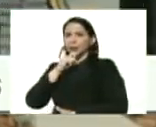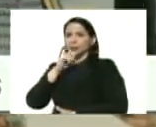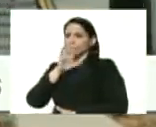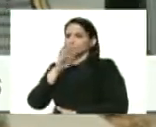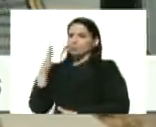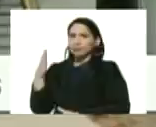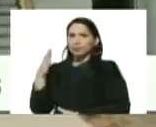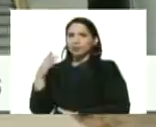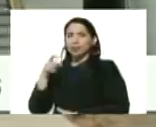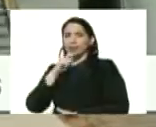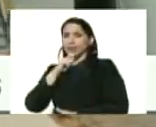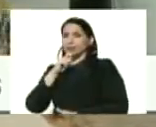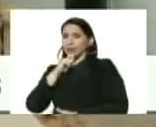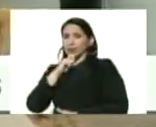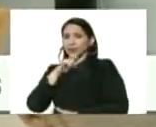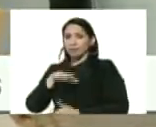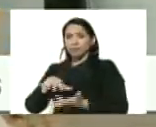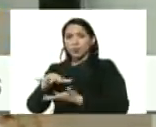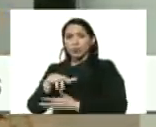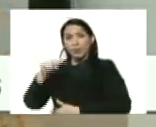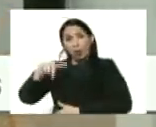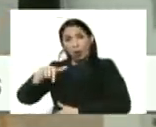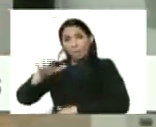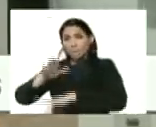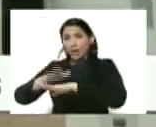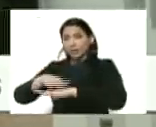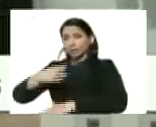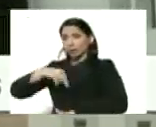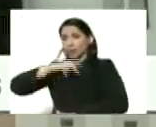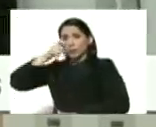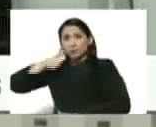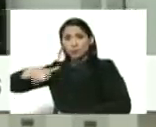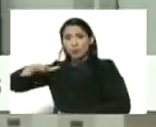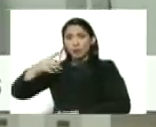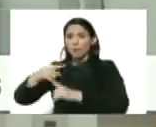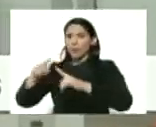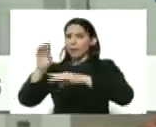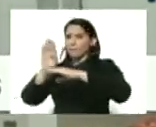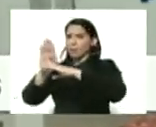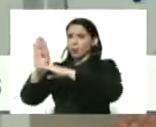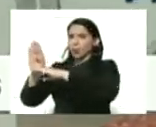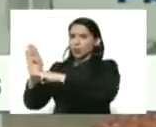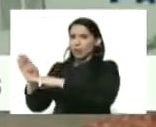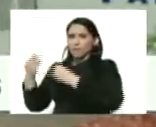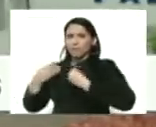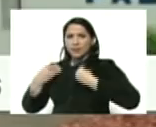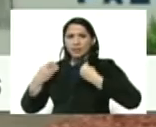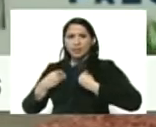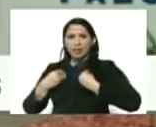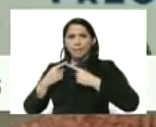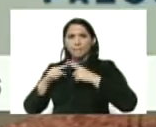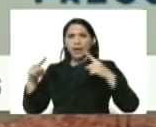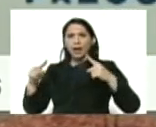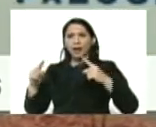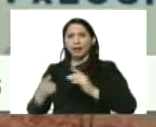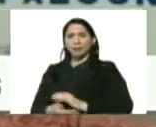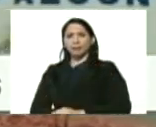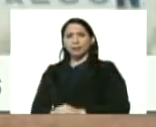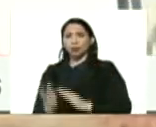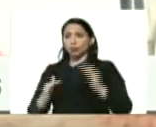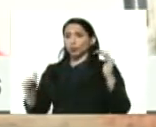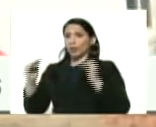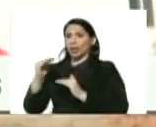en medio de la compleja situación que hoy atraviesa nuestro pueblo para proteger la vida, para salir airosos de este